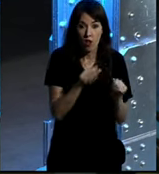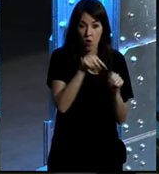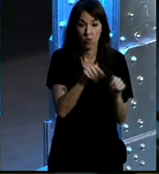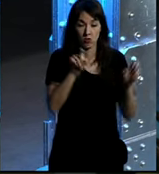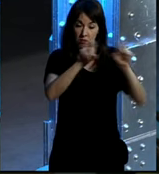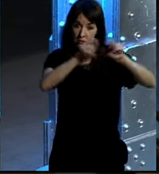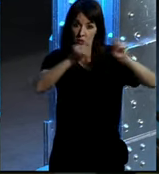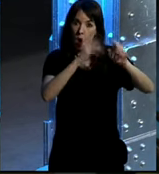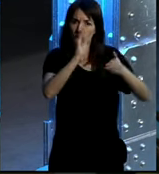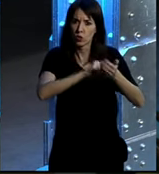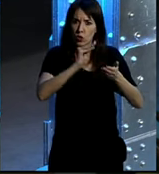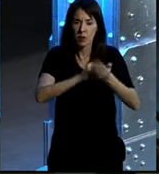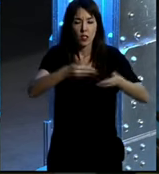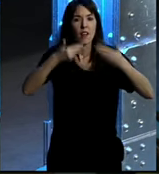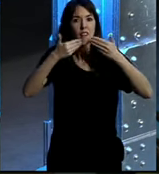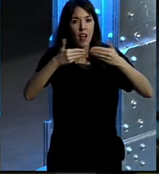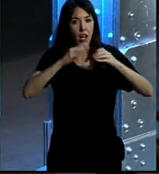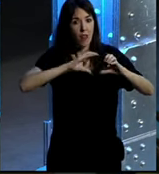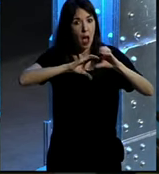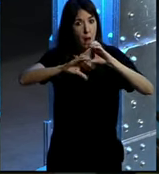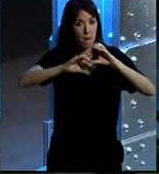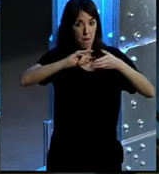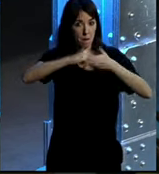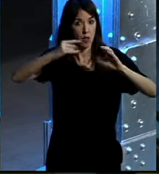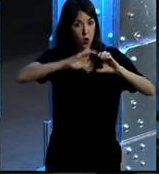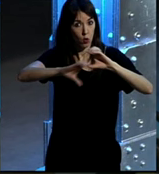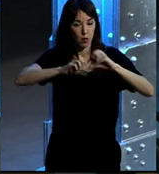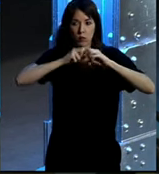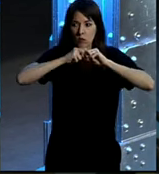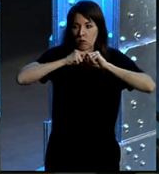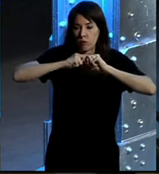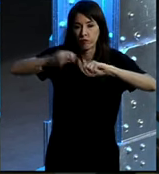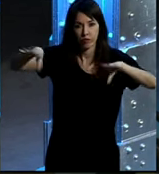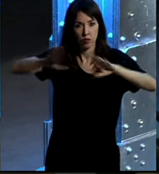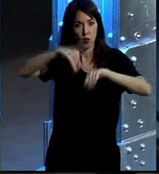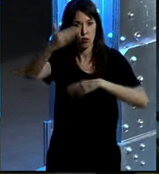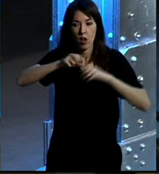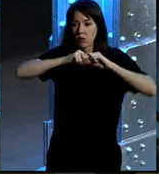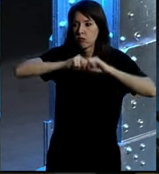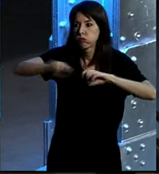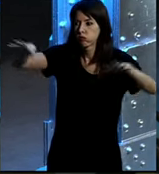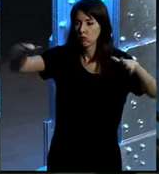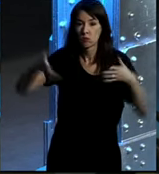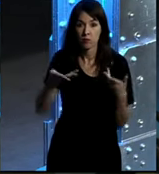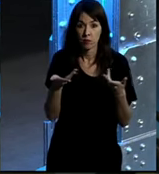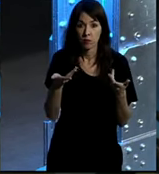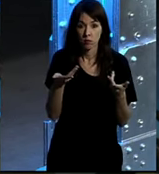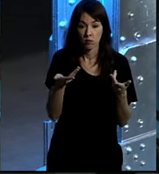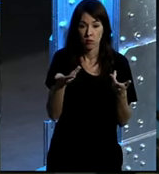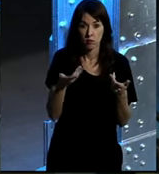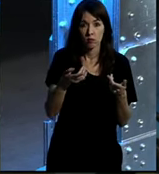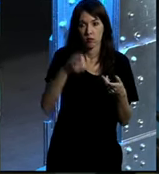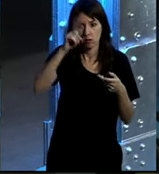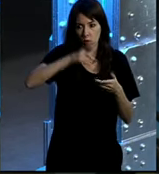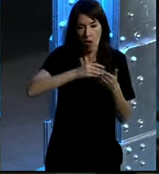empresa, en muchas ocasiones a través de los medios de comunicación, transmitía sus mensajes hacia el exterior, y obviamente